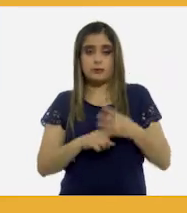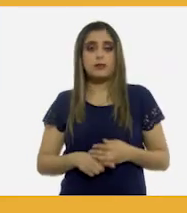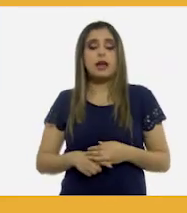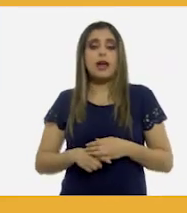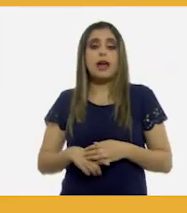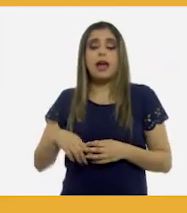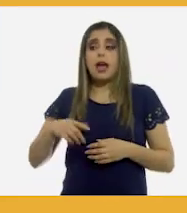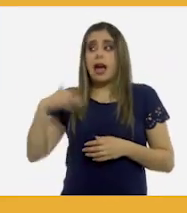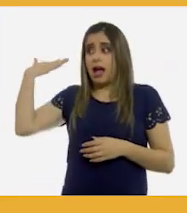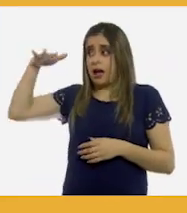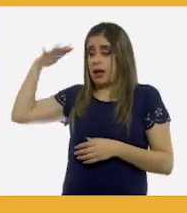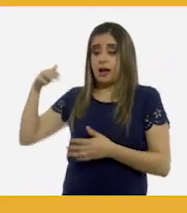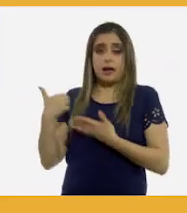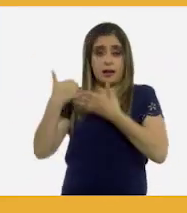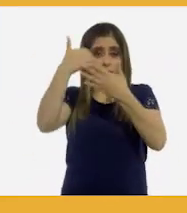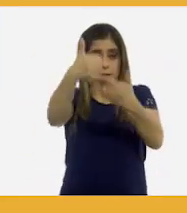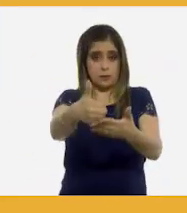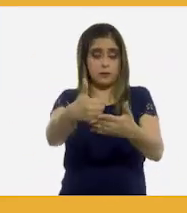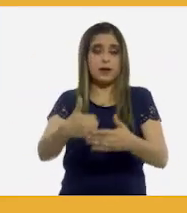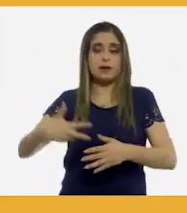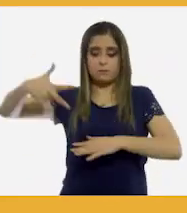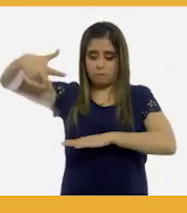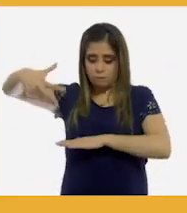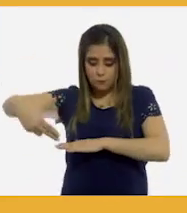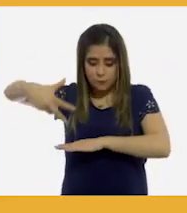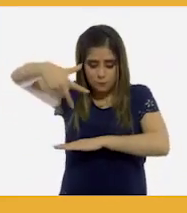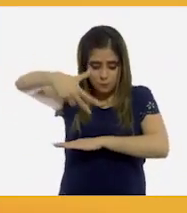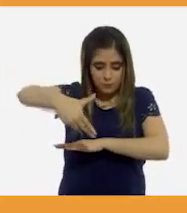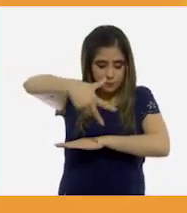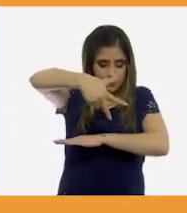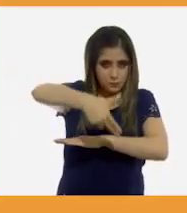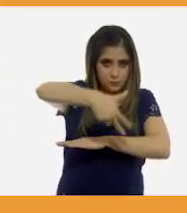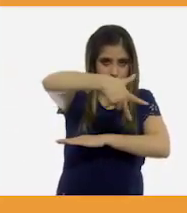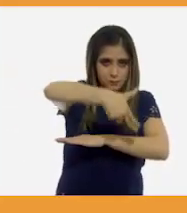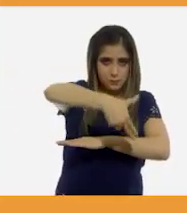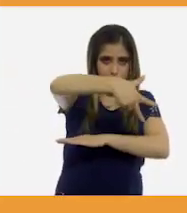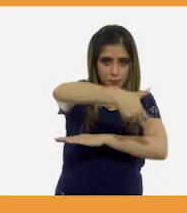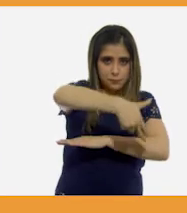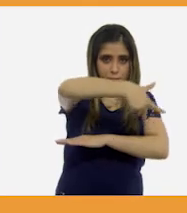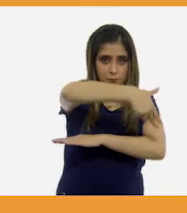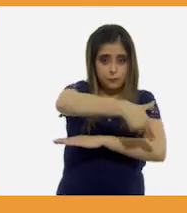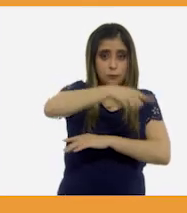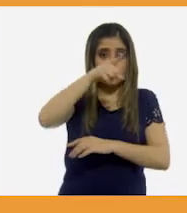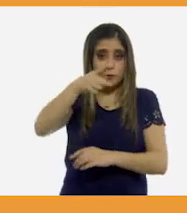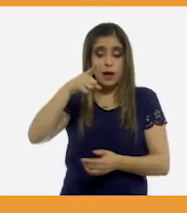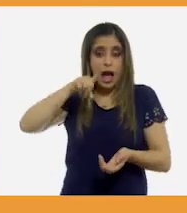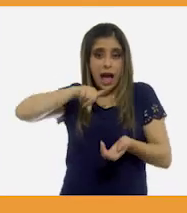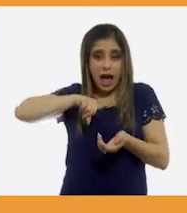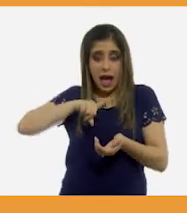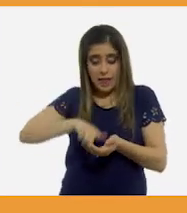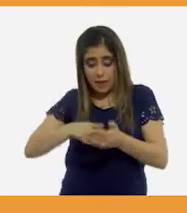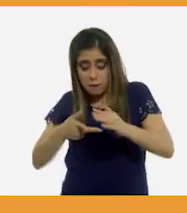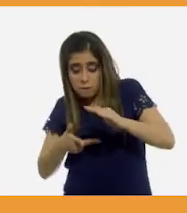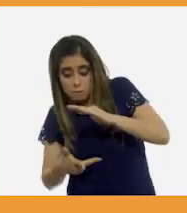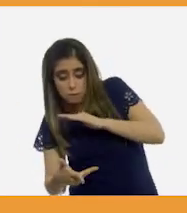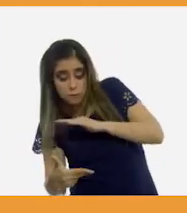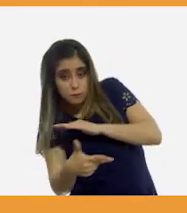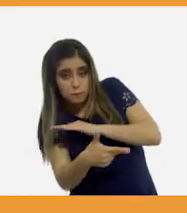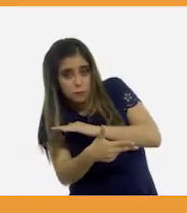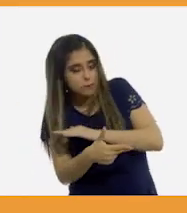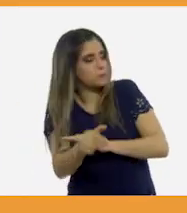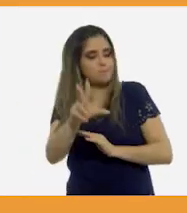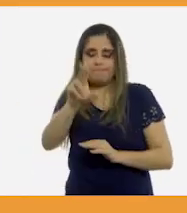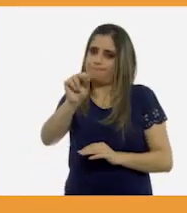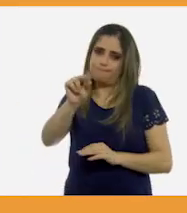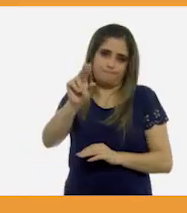ayuda de un adulto, corta sobre la línea horizontal que marcaste. Asegúrate de cortar por fuera de la playera. No